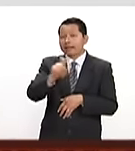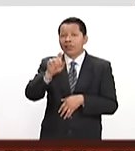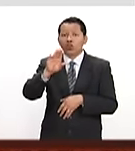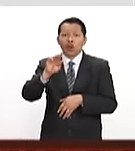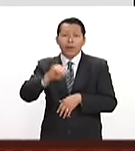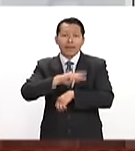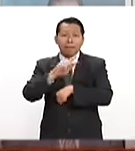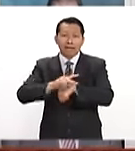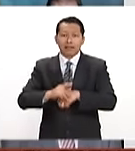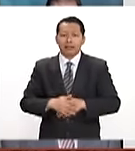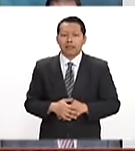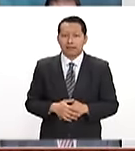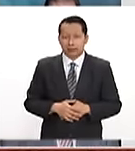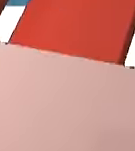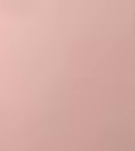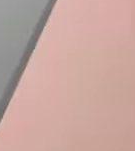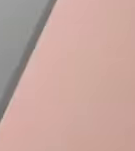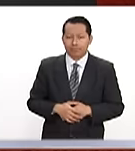países.